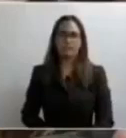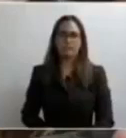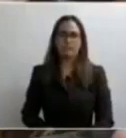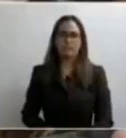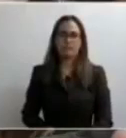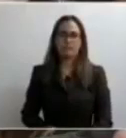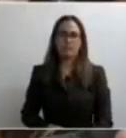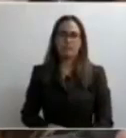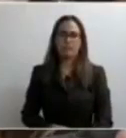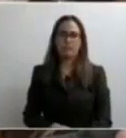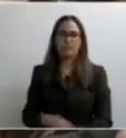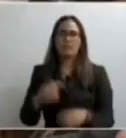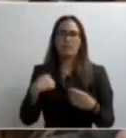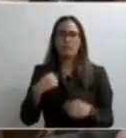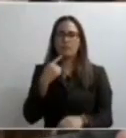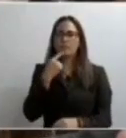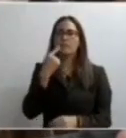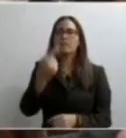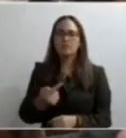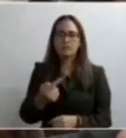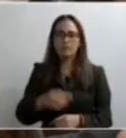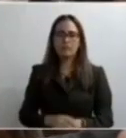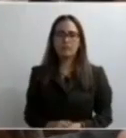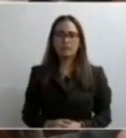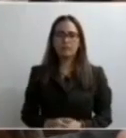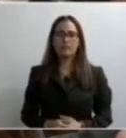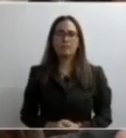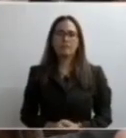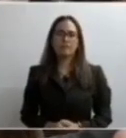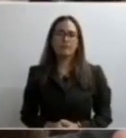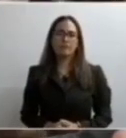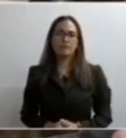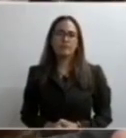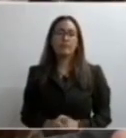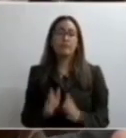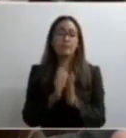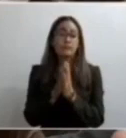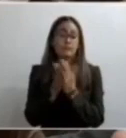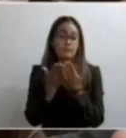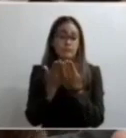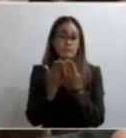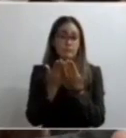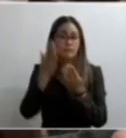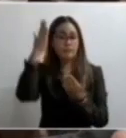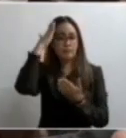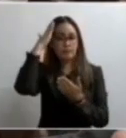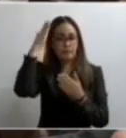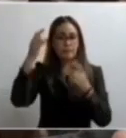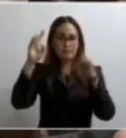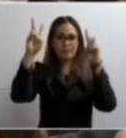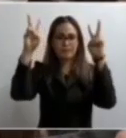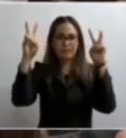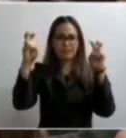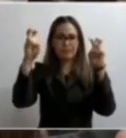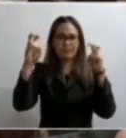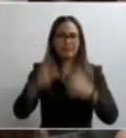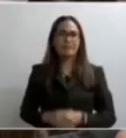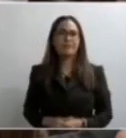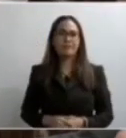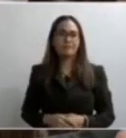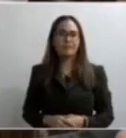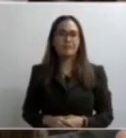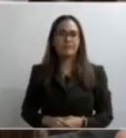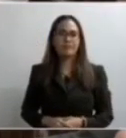Solamente rescataría algunas cosas. El libro es un ejercicio, en primer lugar, de